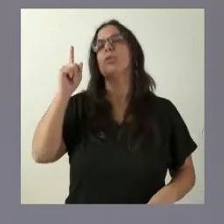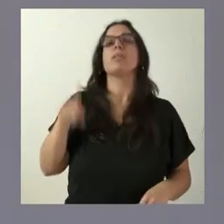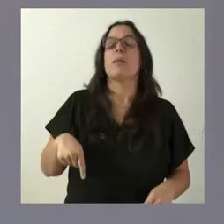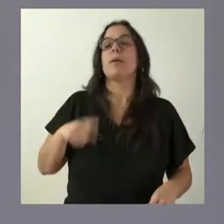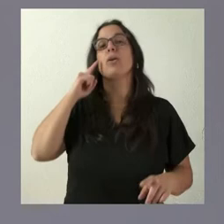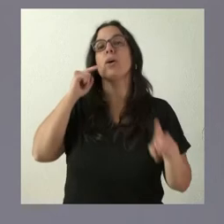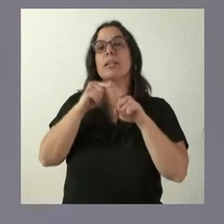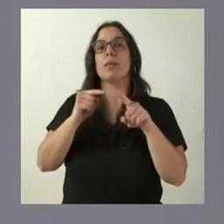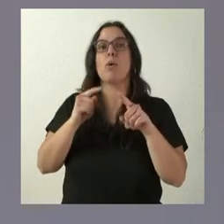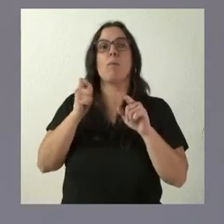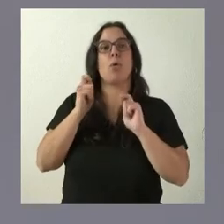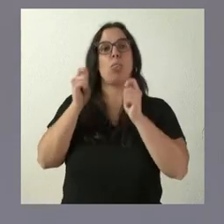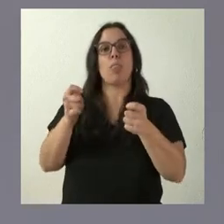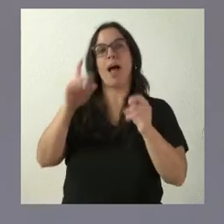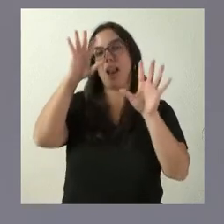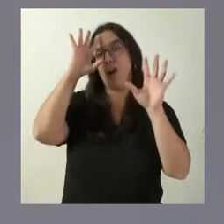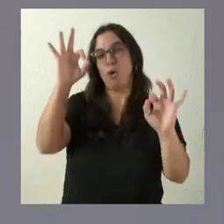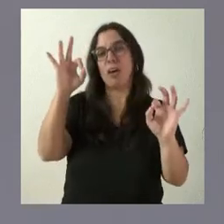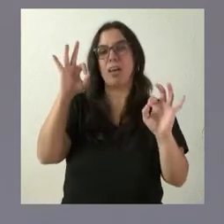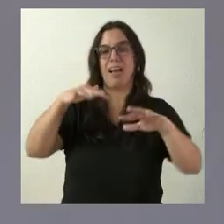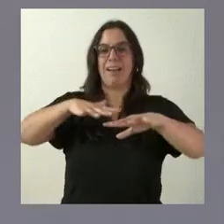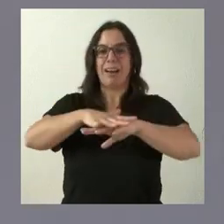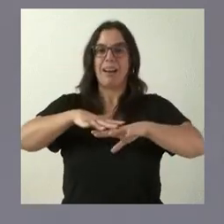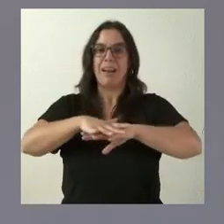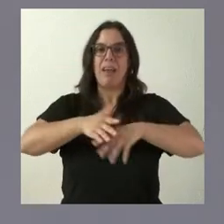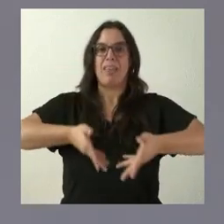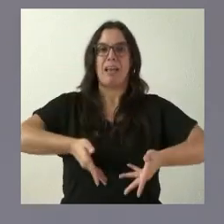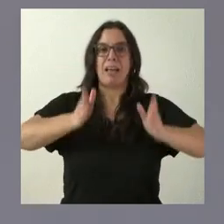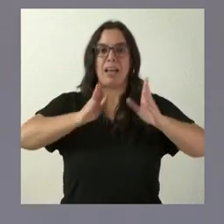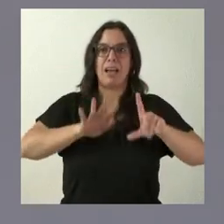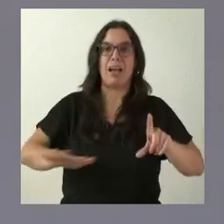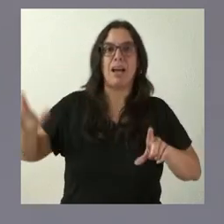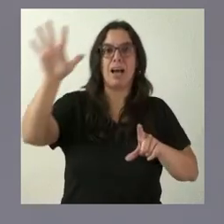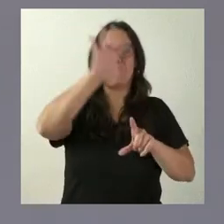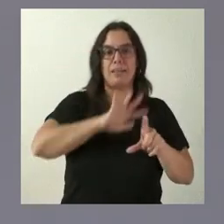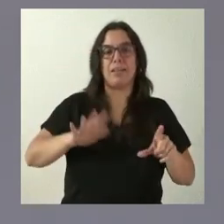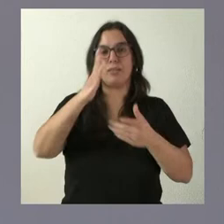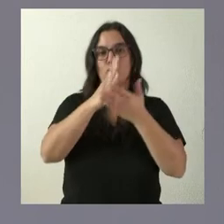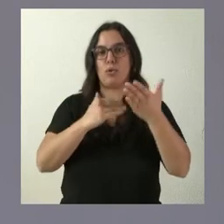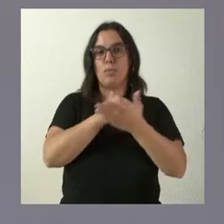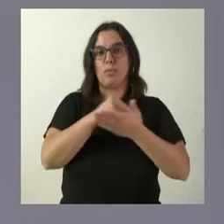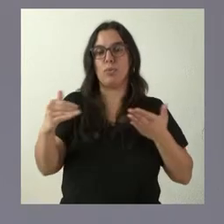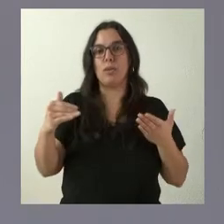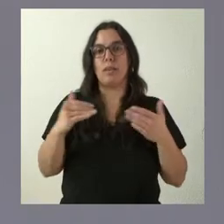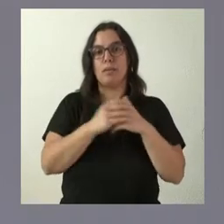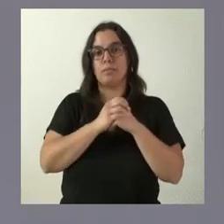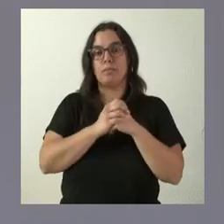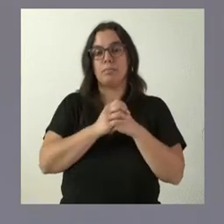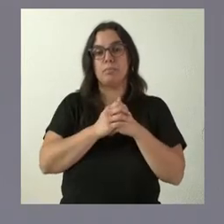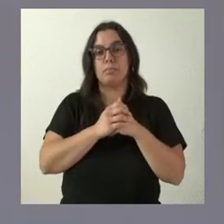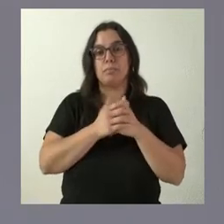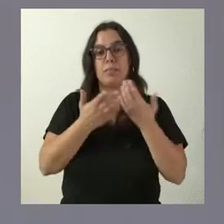sentido y coherencia a la red de carreteras ubicadas en nuestra comunidad autónoma, donde el número de